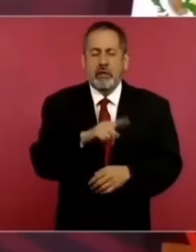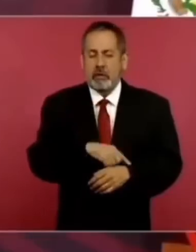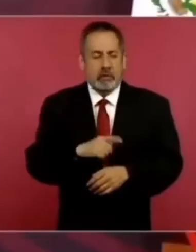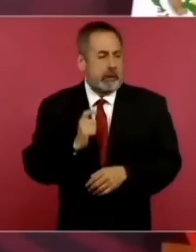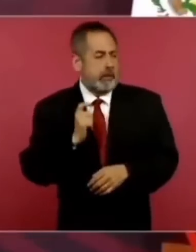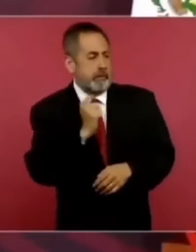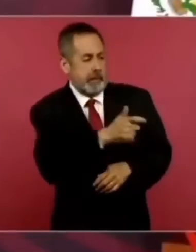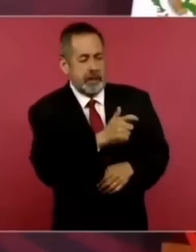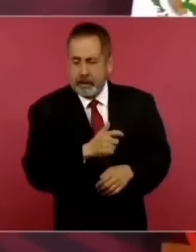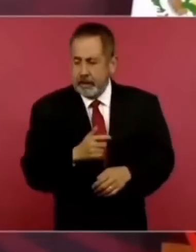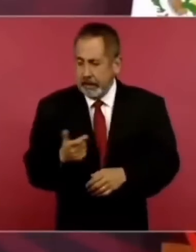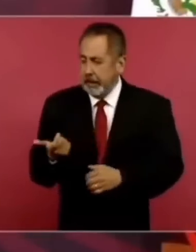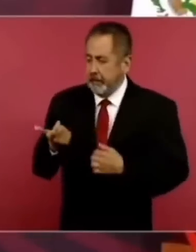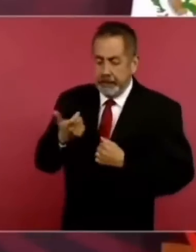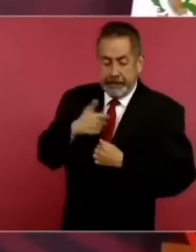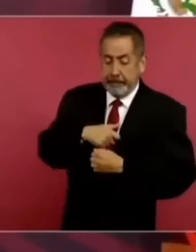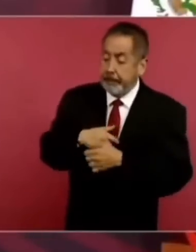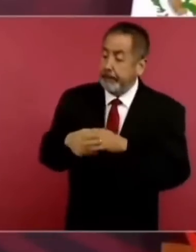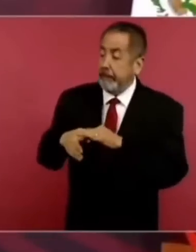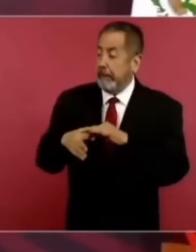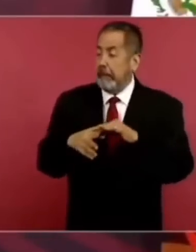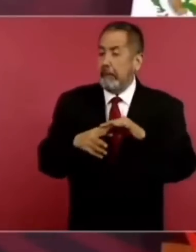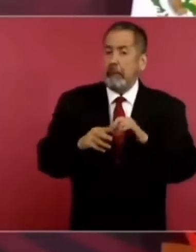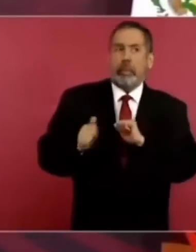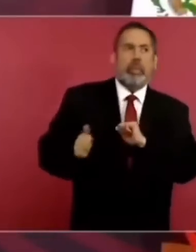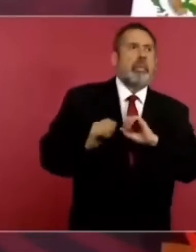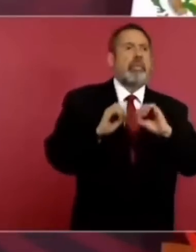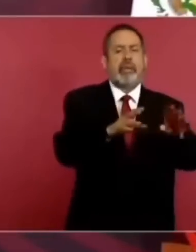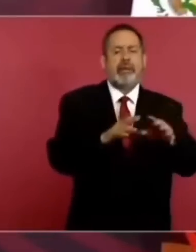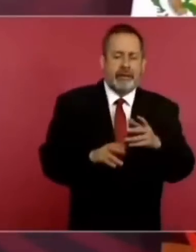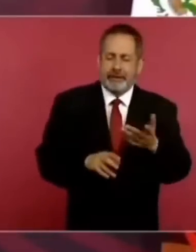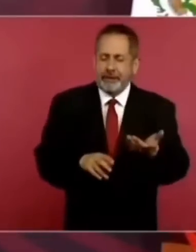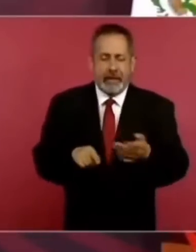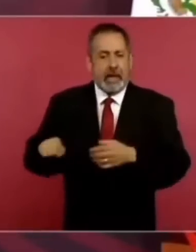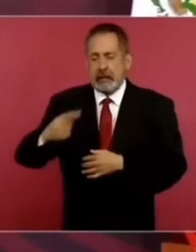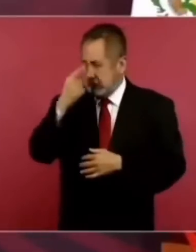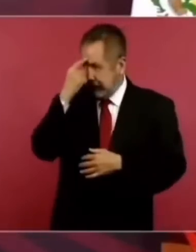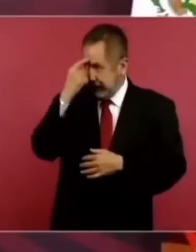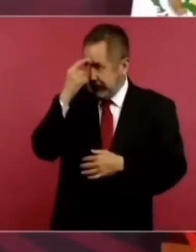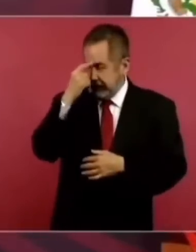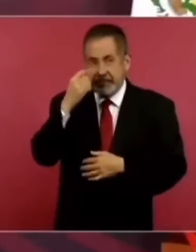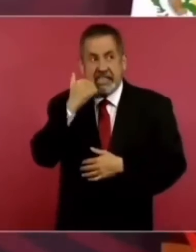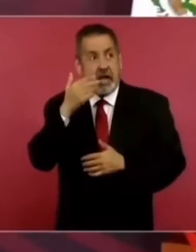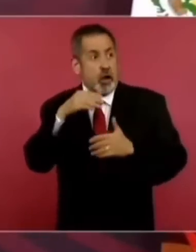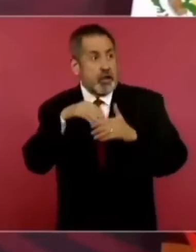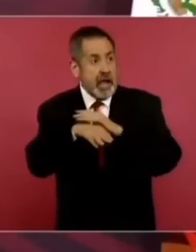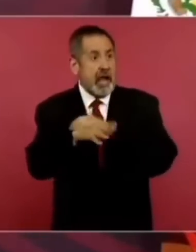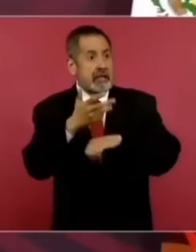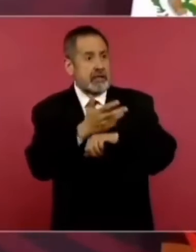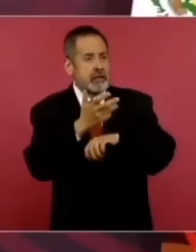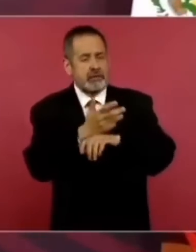ya traen la idea de llegar a Estados Unidos.